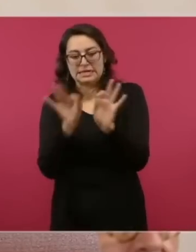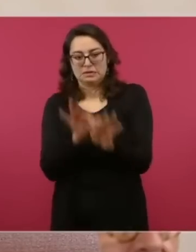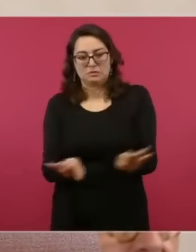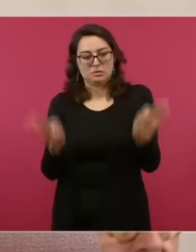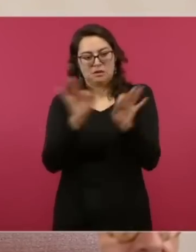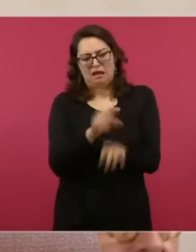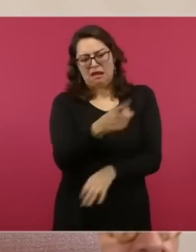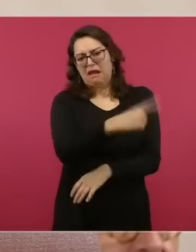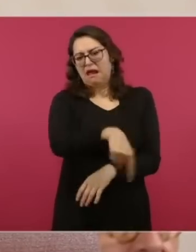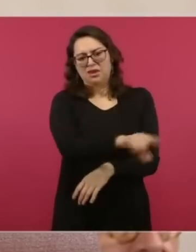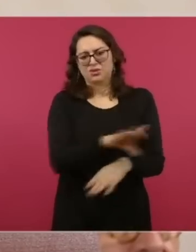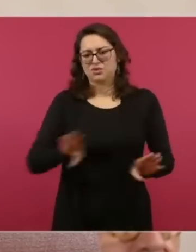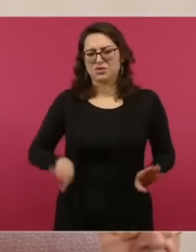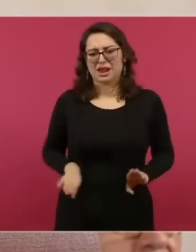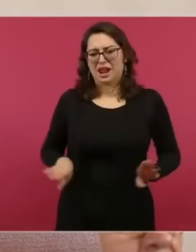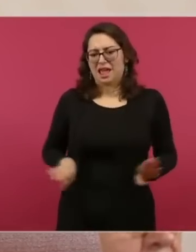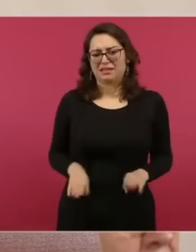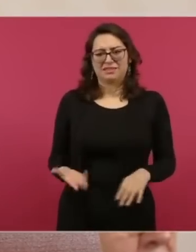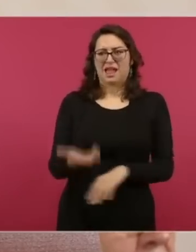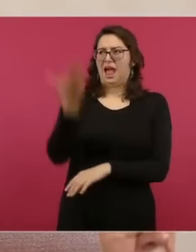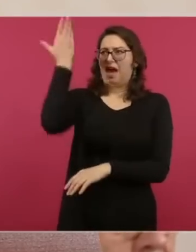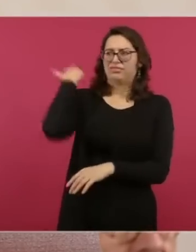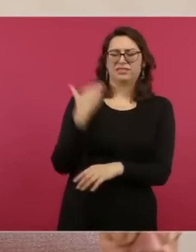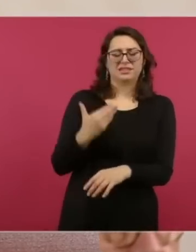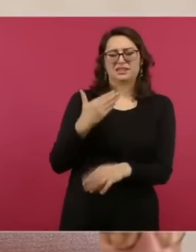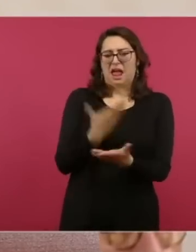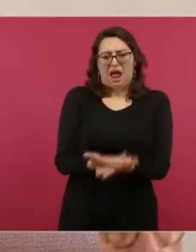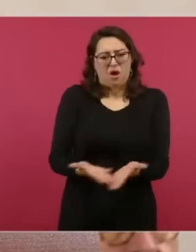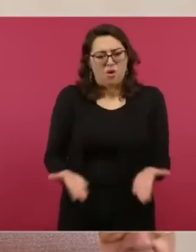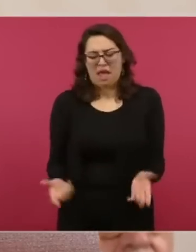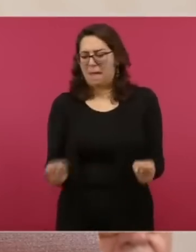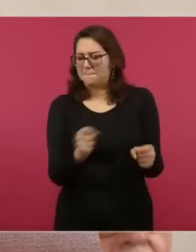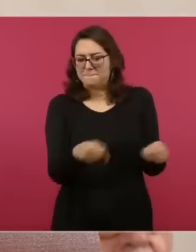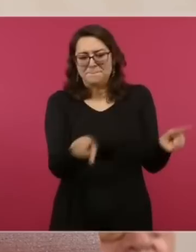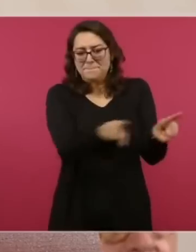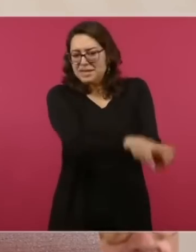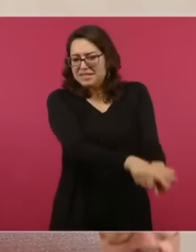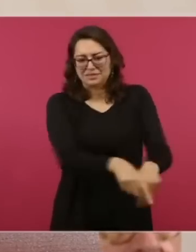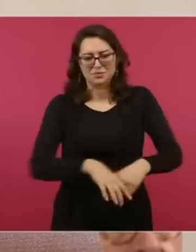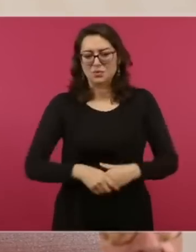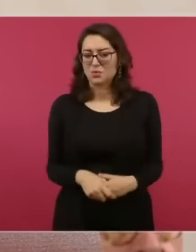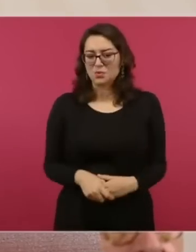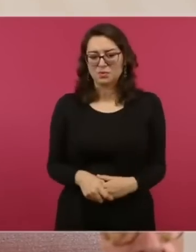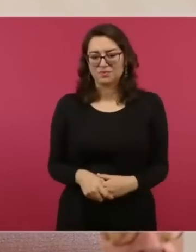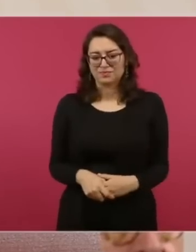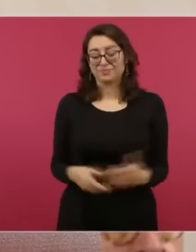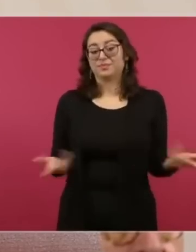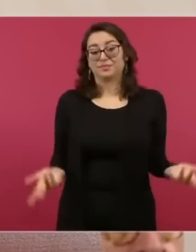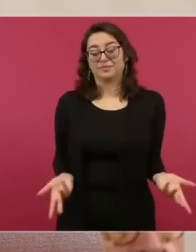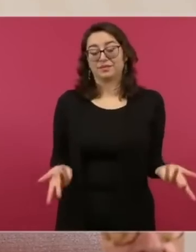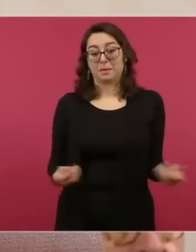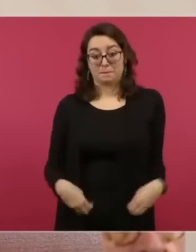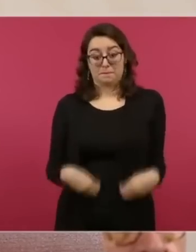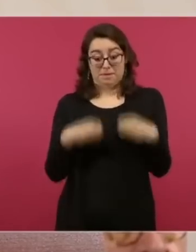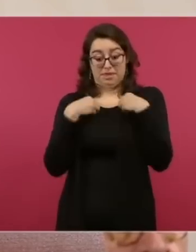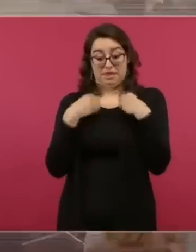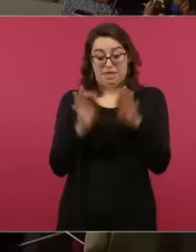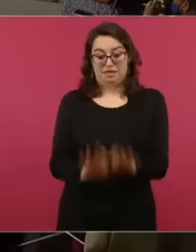sucedió en ese entonces. Por eso la historia es la maestra de la vida,